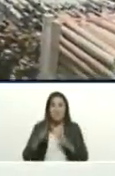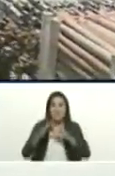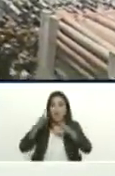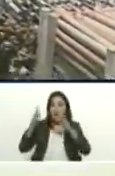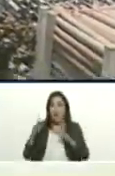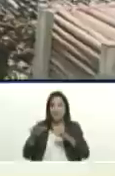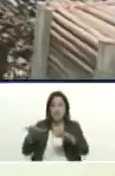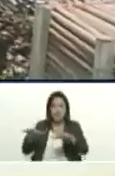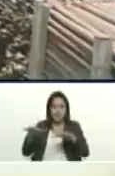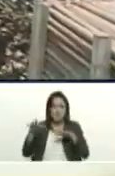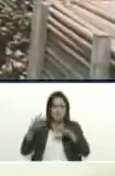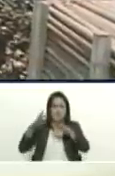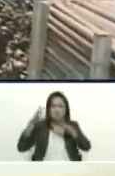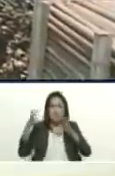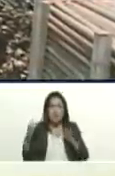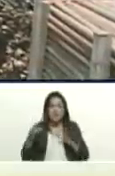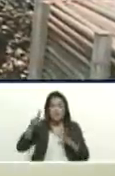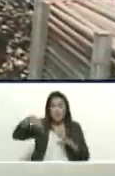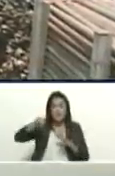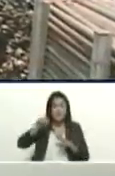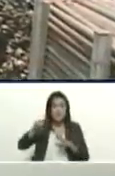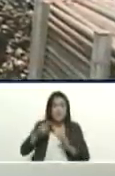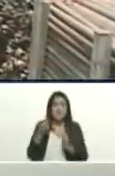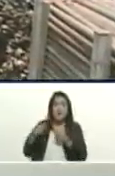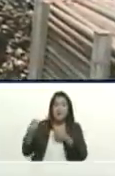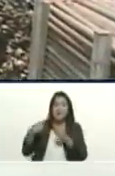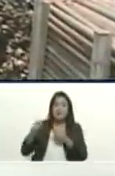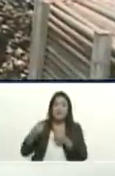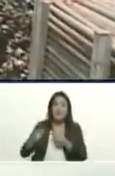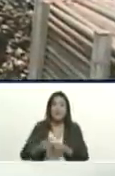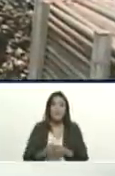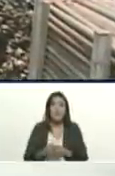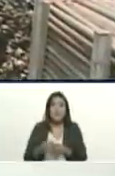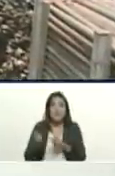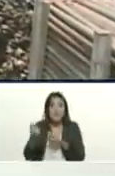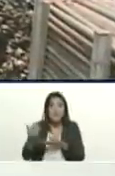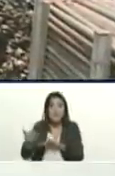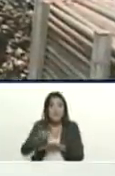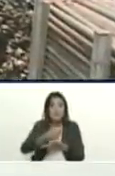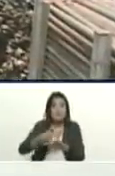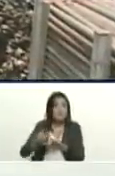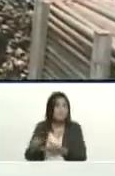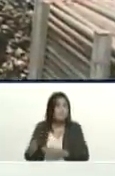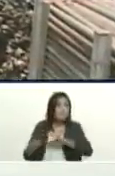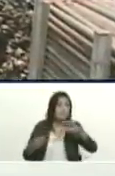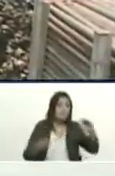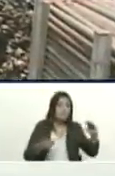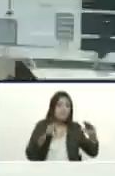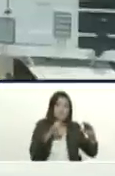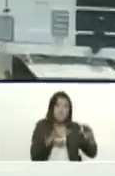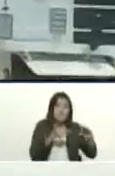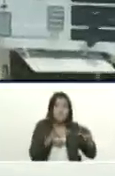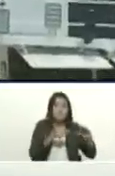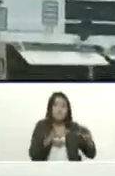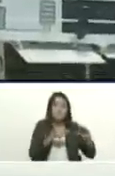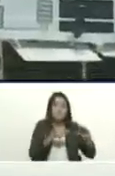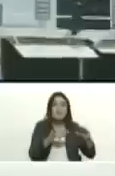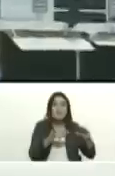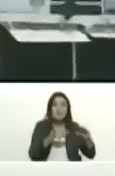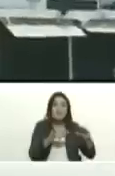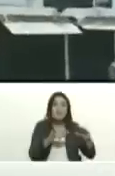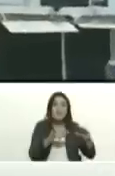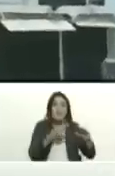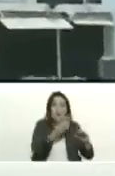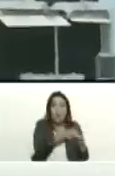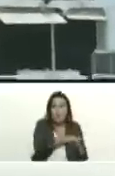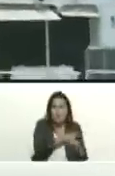las casas todo eso será vendido y todos esos recursos irán directamente a invertir en los